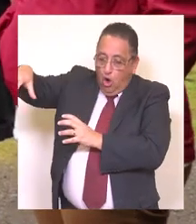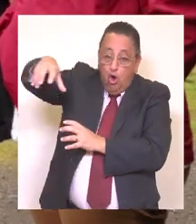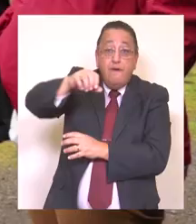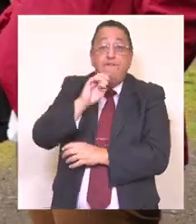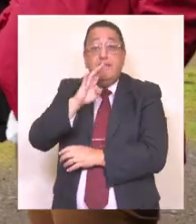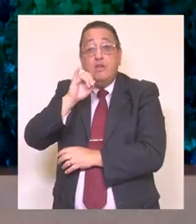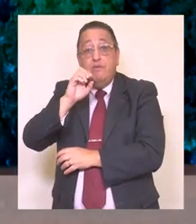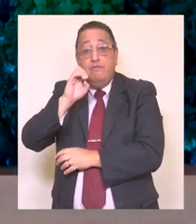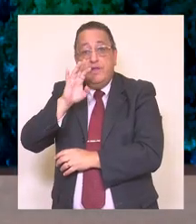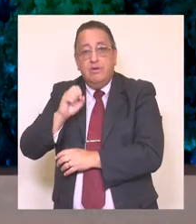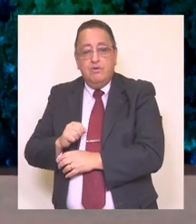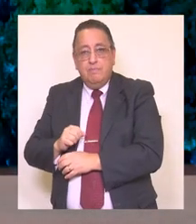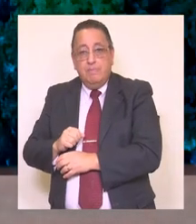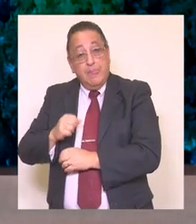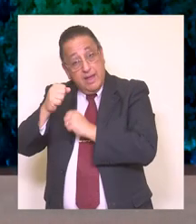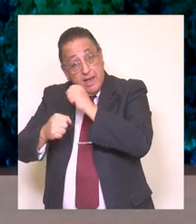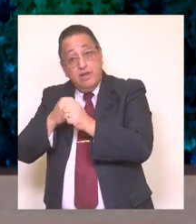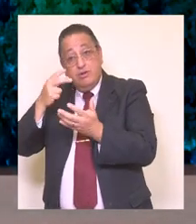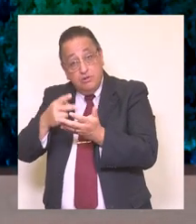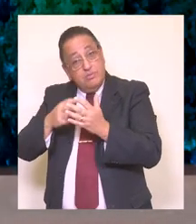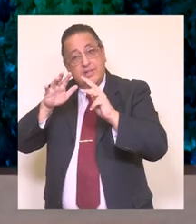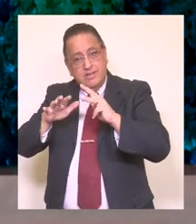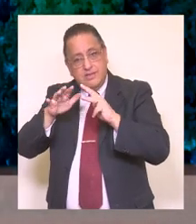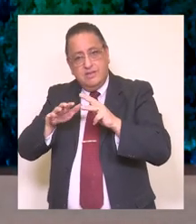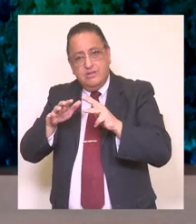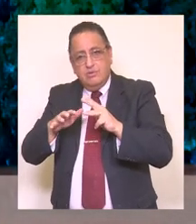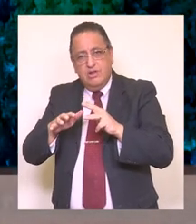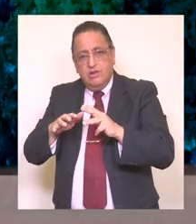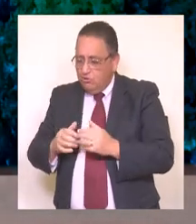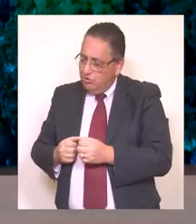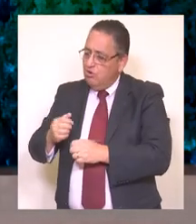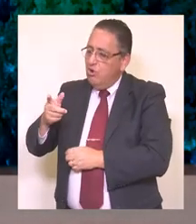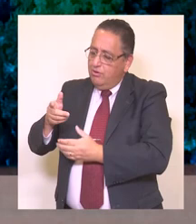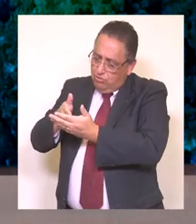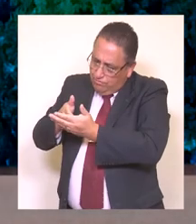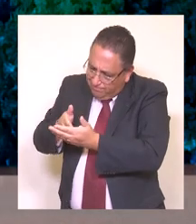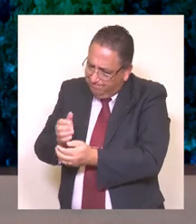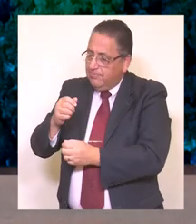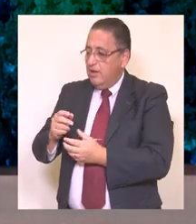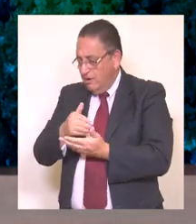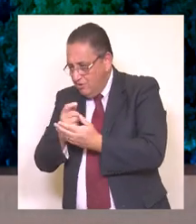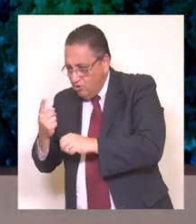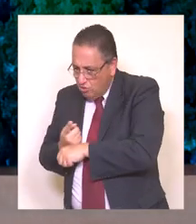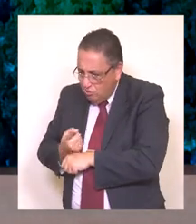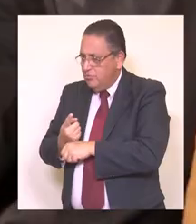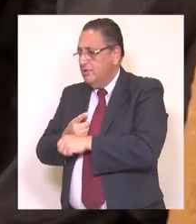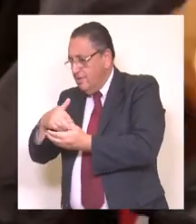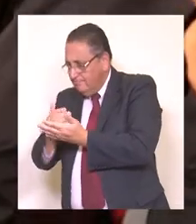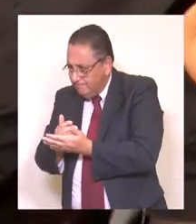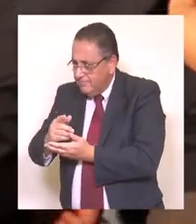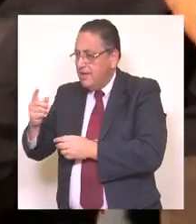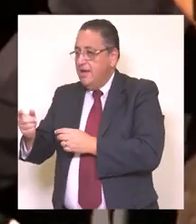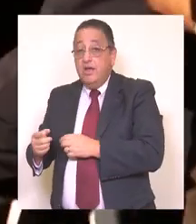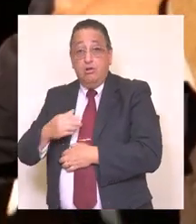Bío Bío. Durante el periodo 2019 continuamos haciendo gestiones junto